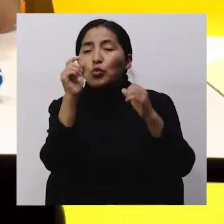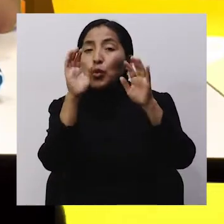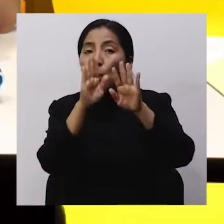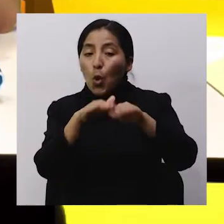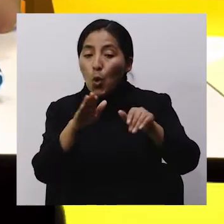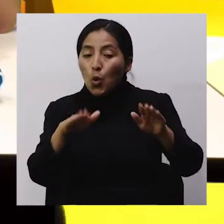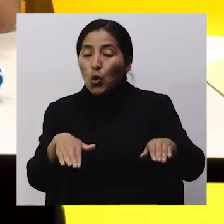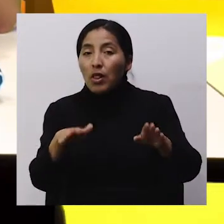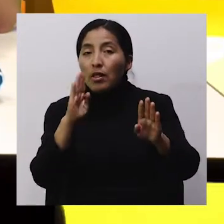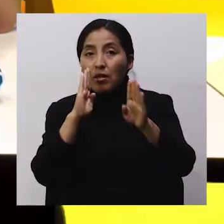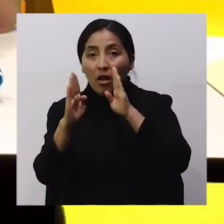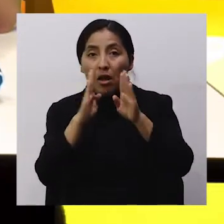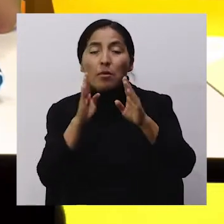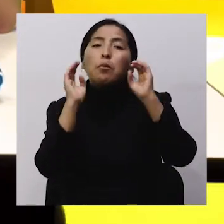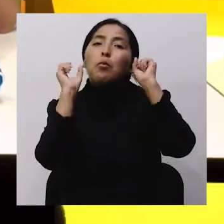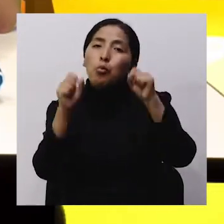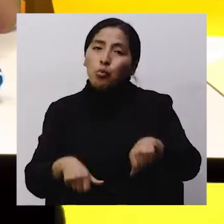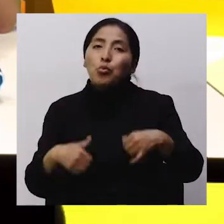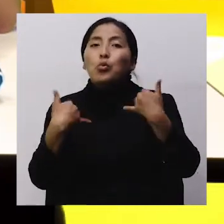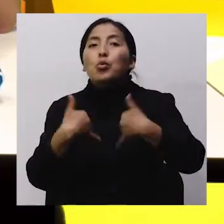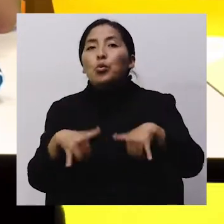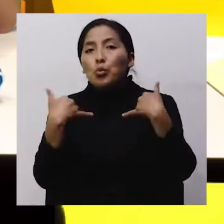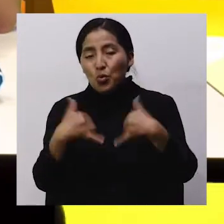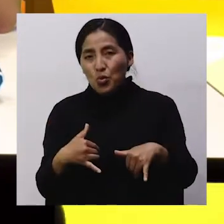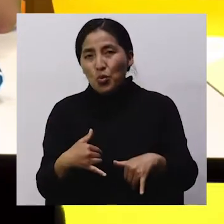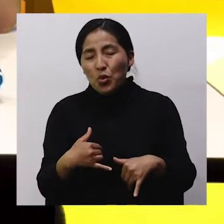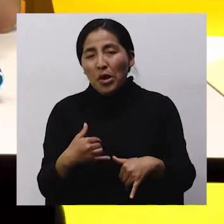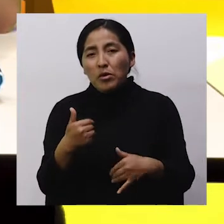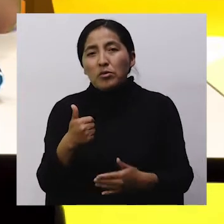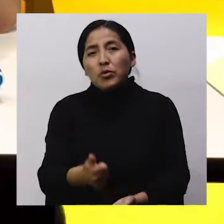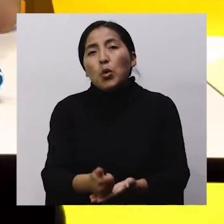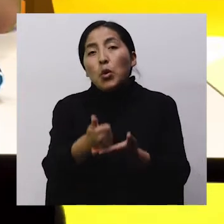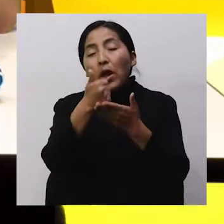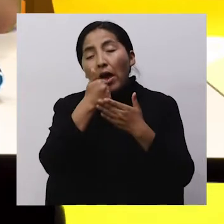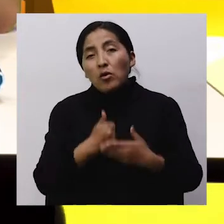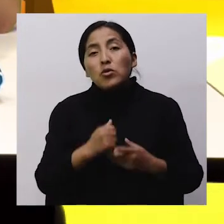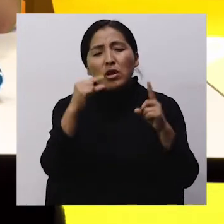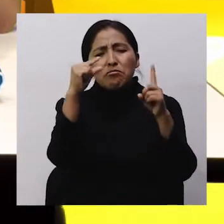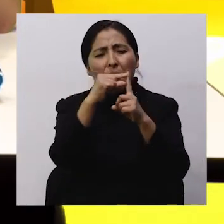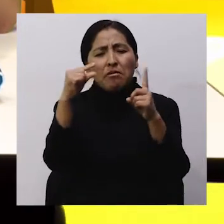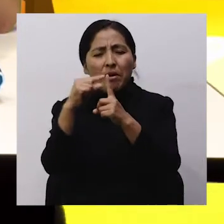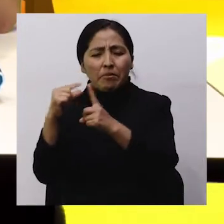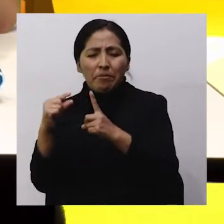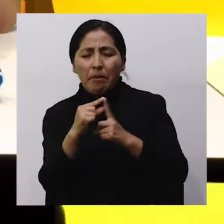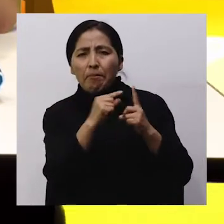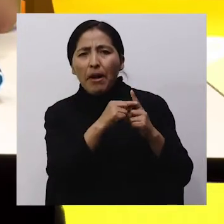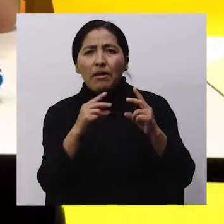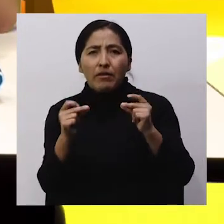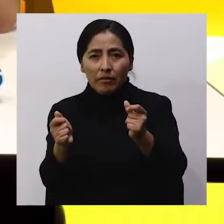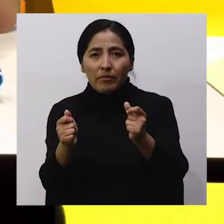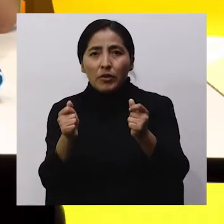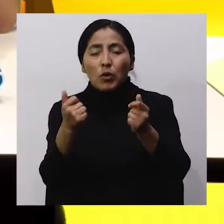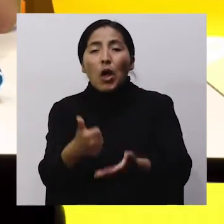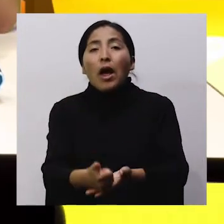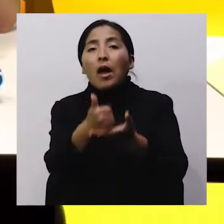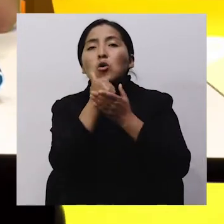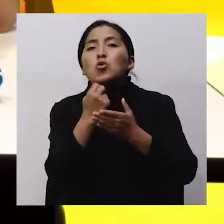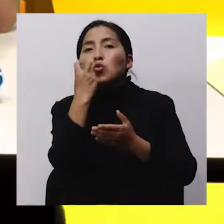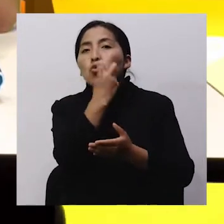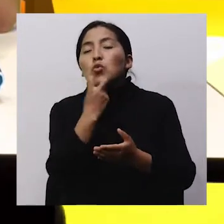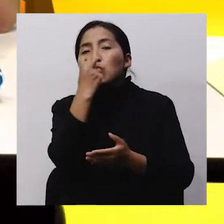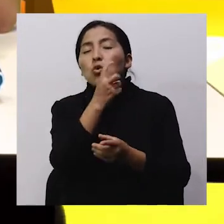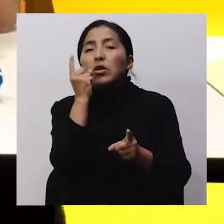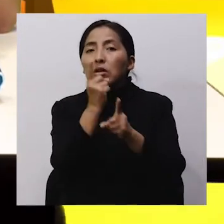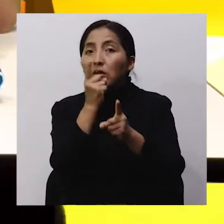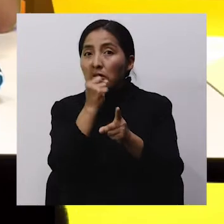diferentes trabalenguas Eso nos ayuda a mejorar nuestra vocalización Nuestra pronunciación Eso es muy importante A través